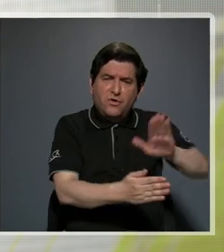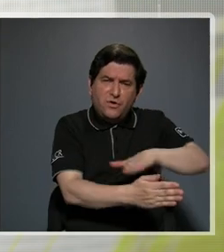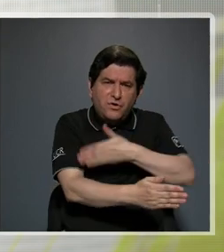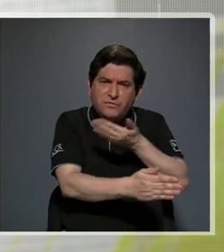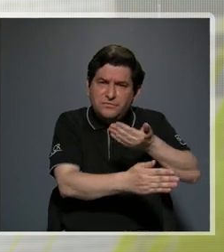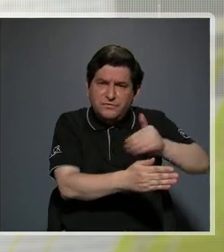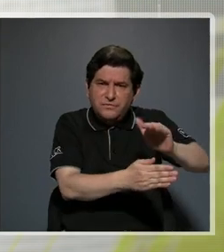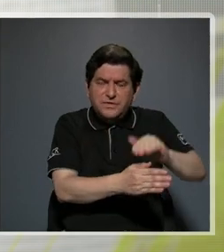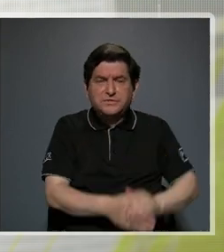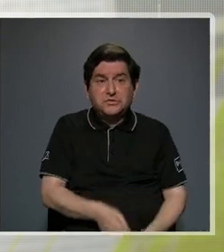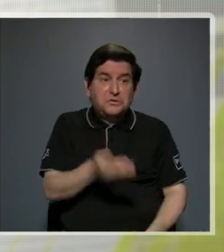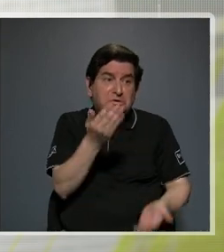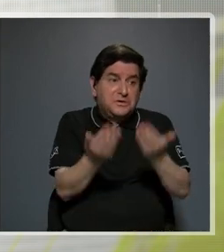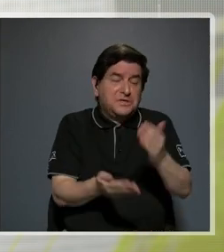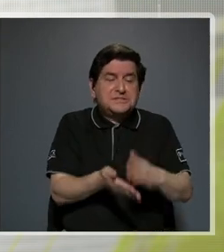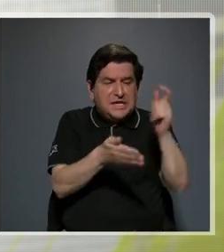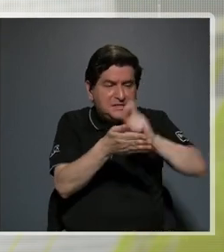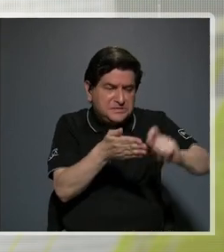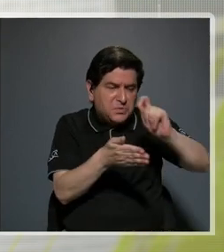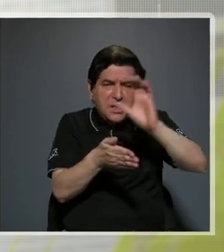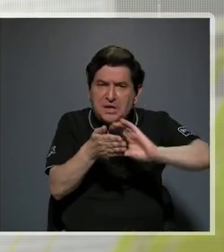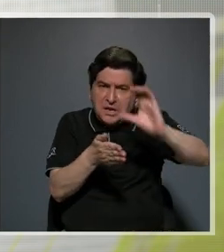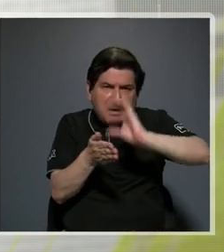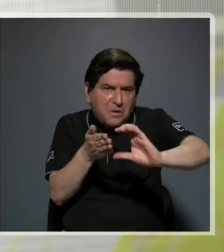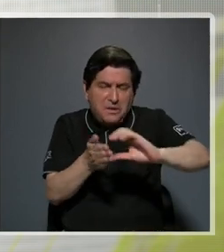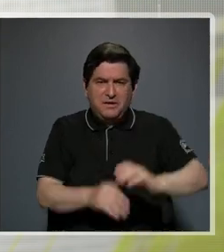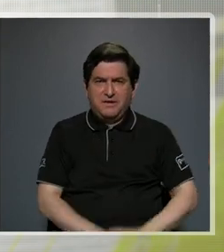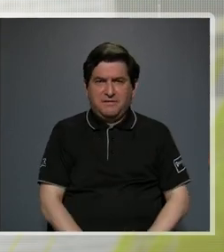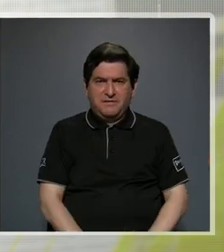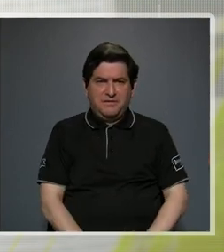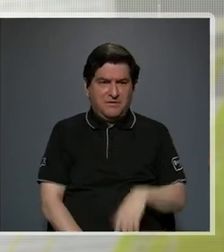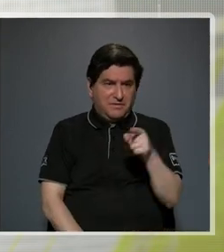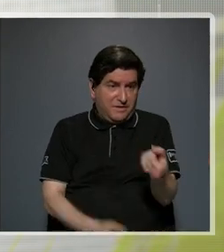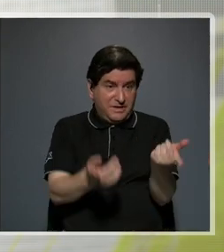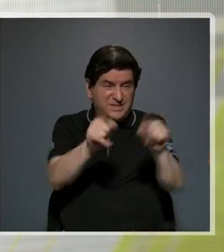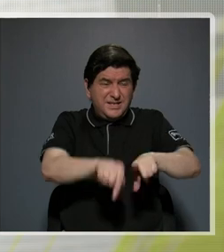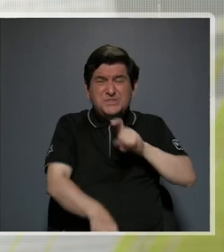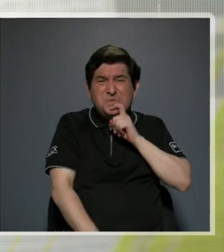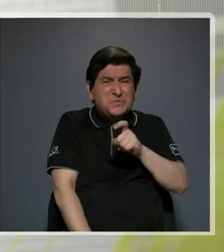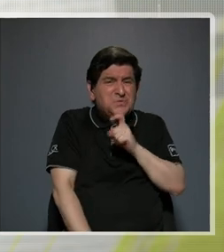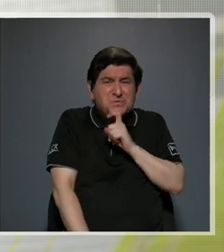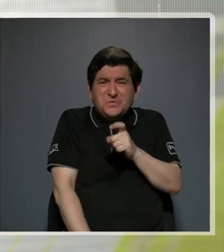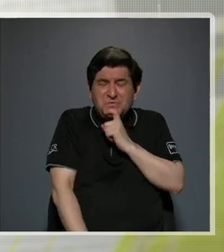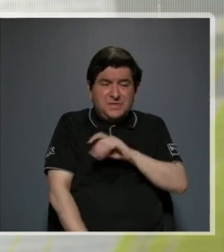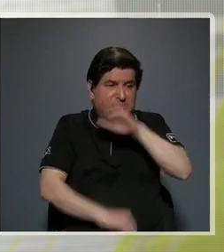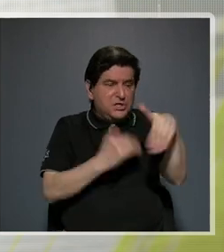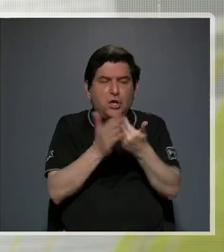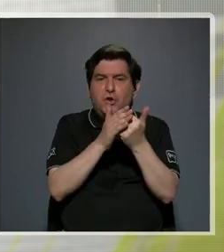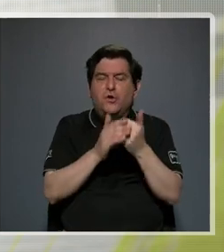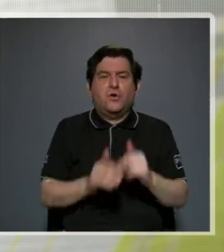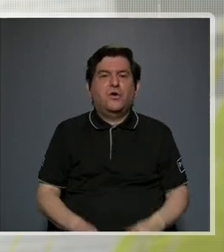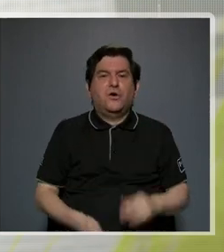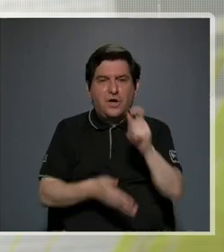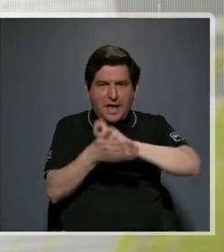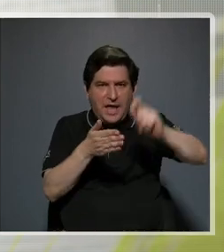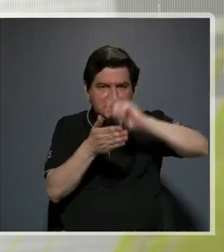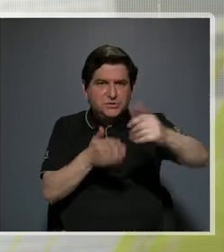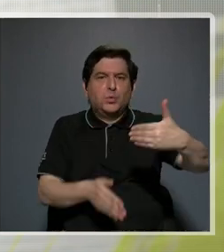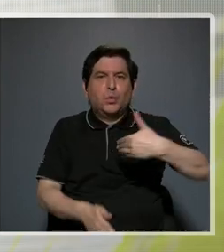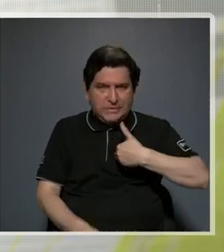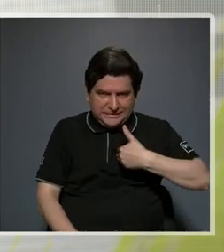música de primaria y secundaria en donde realmente es difícil y que no todas las escuelas